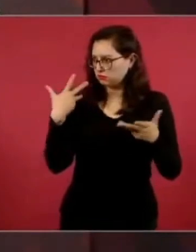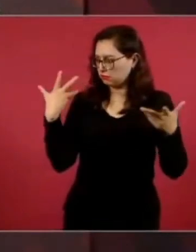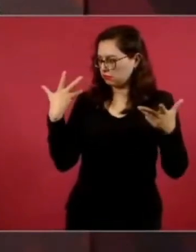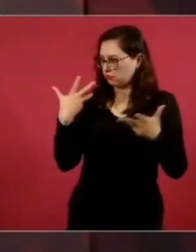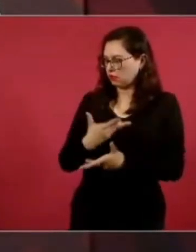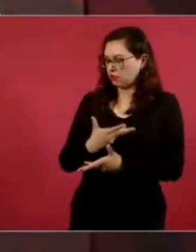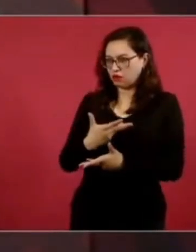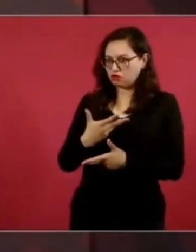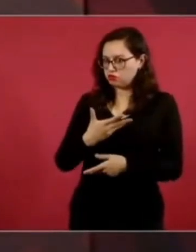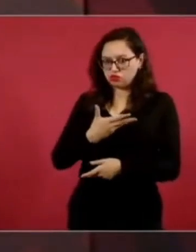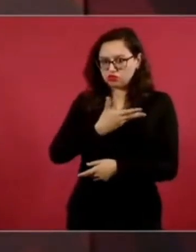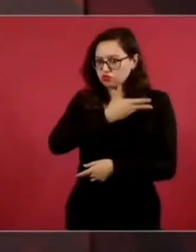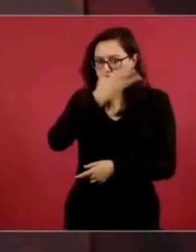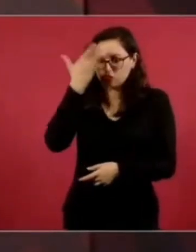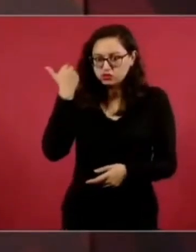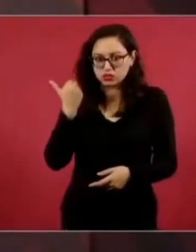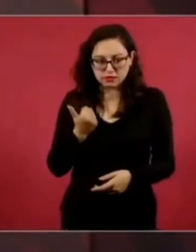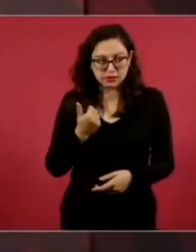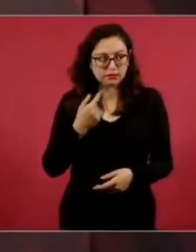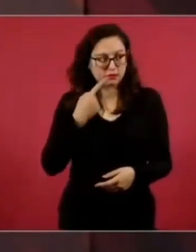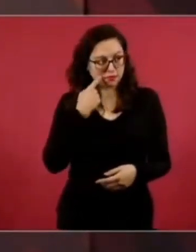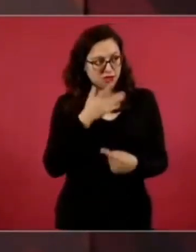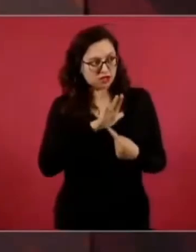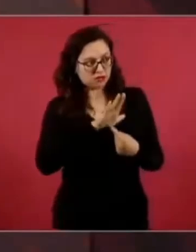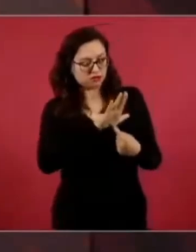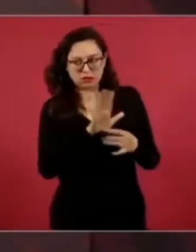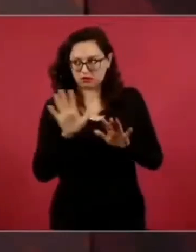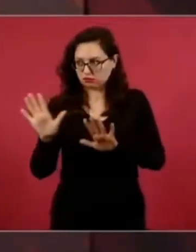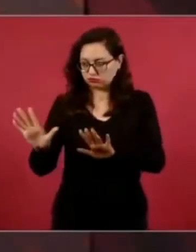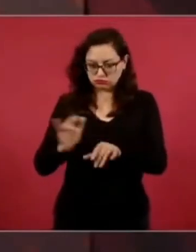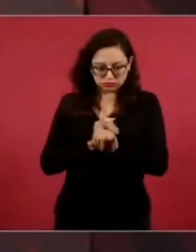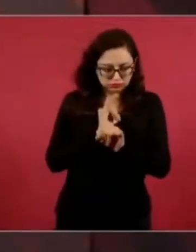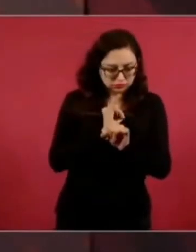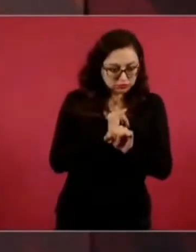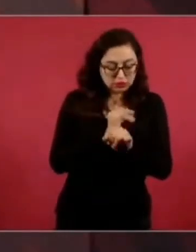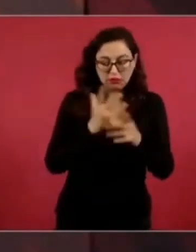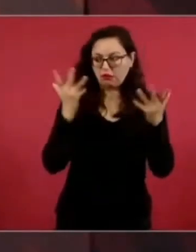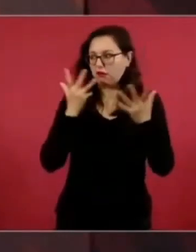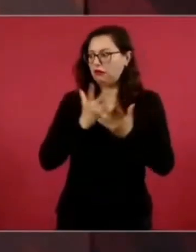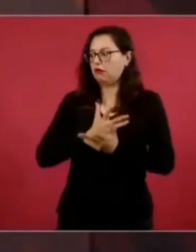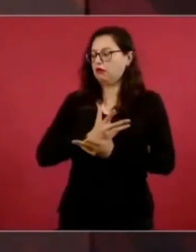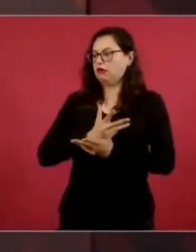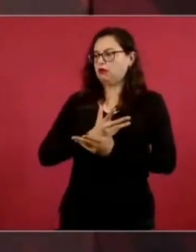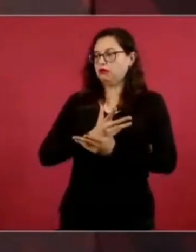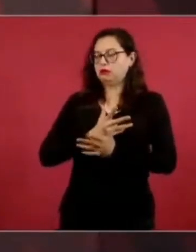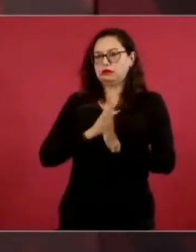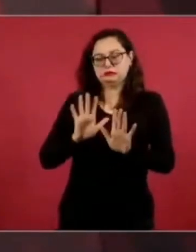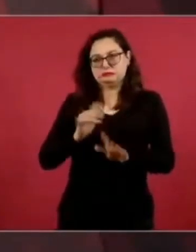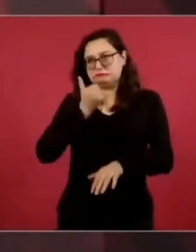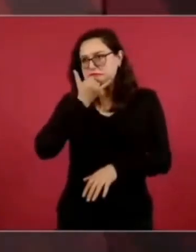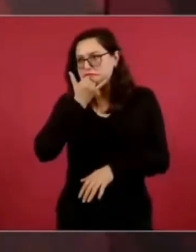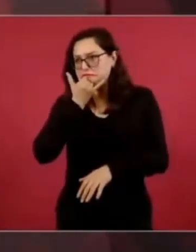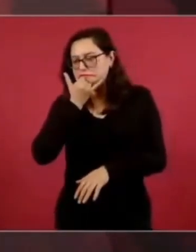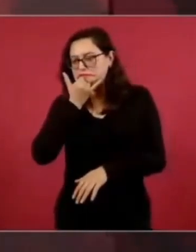aceptaron las nuevas reglas